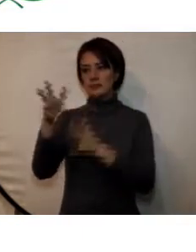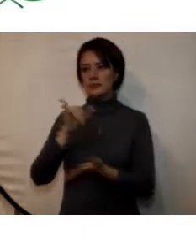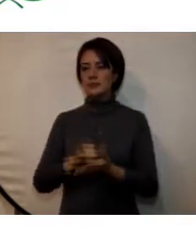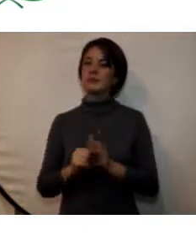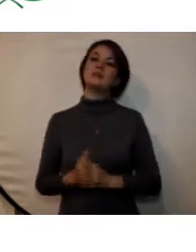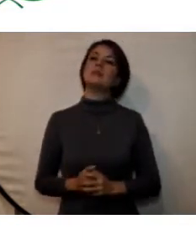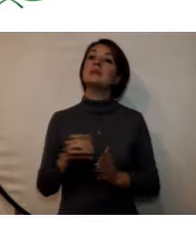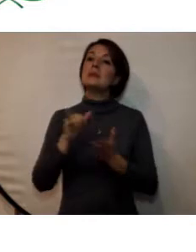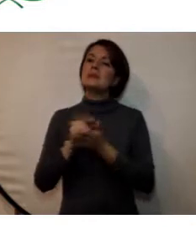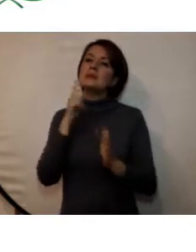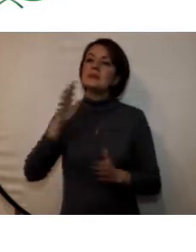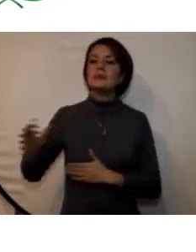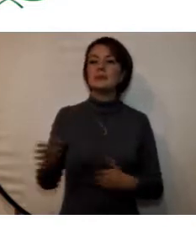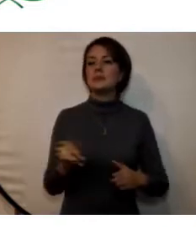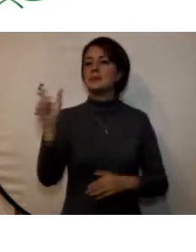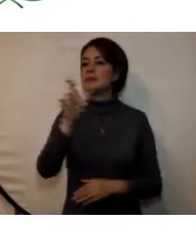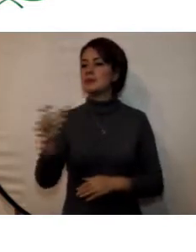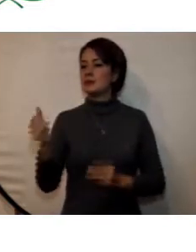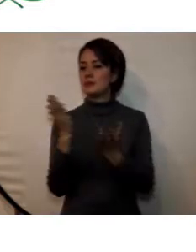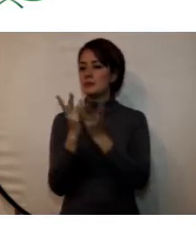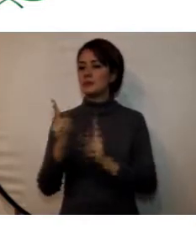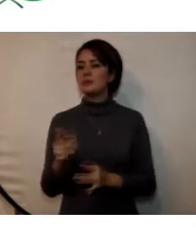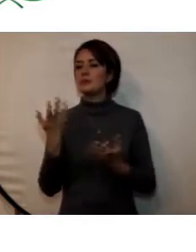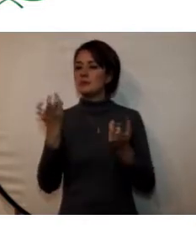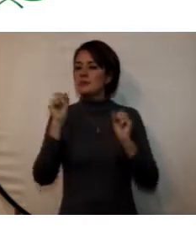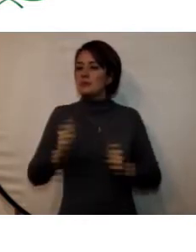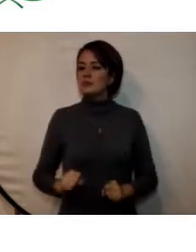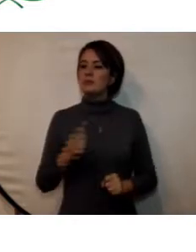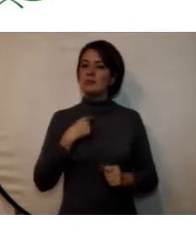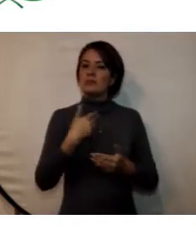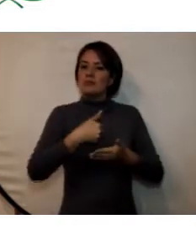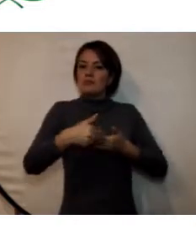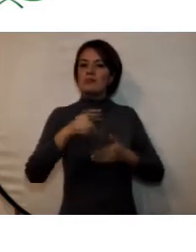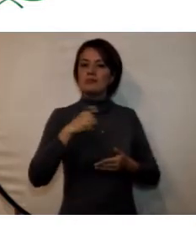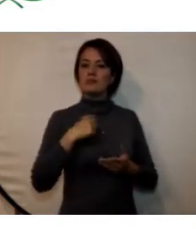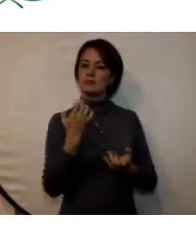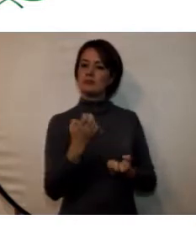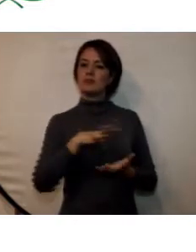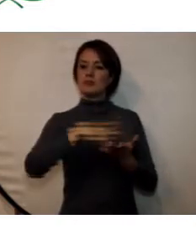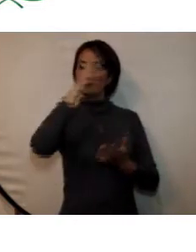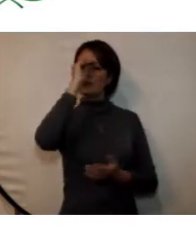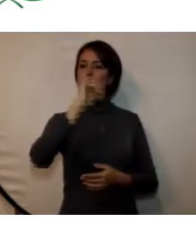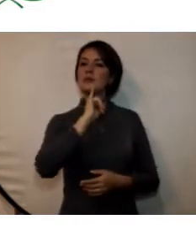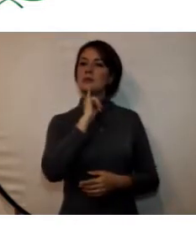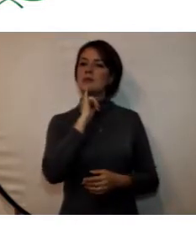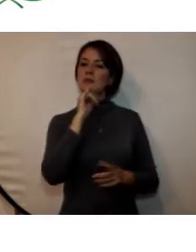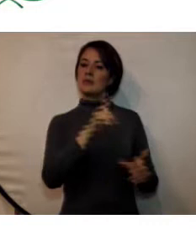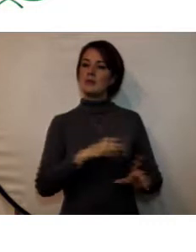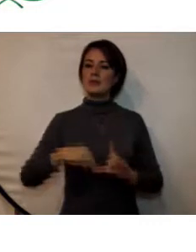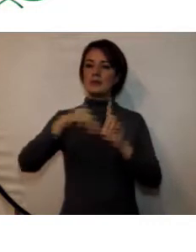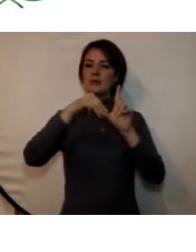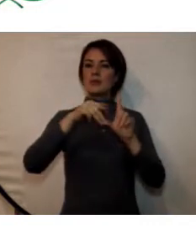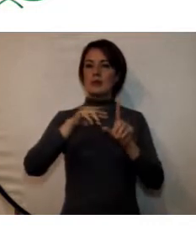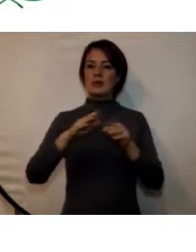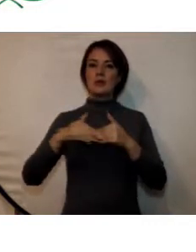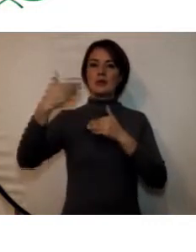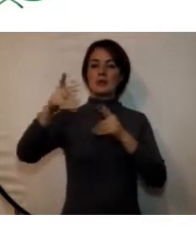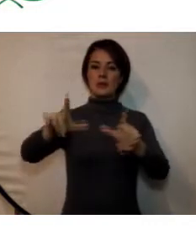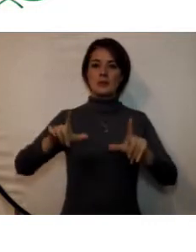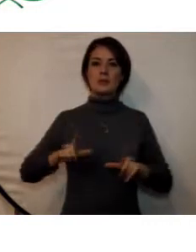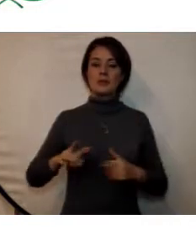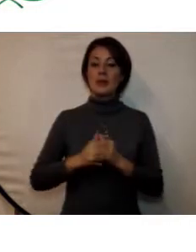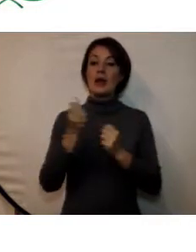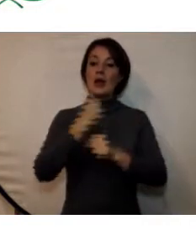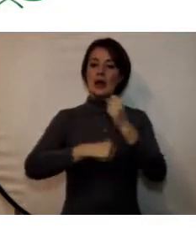con estos cursos el estudiante tiene la posibilidad de cumplir con el requisito de segundo idioma para optar por el título de pregrado y posgrado durante el año